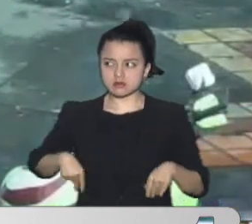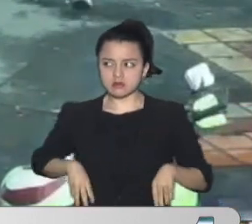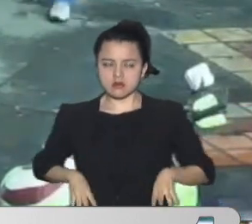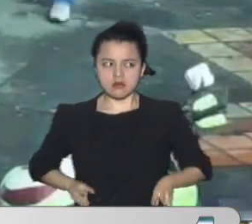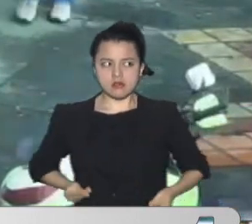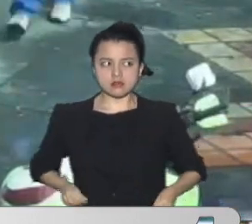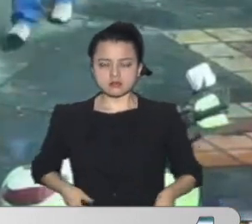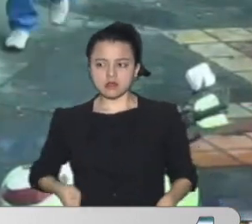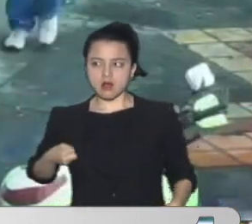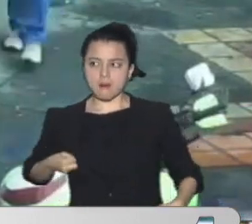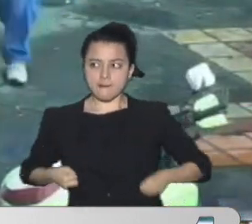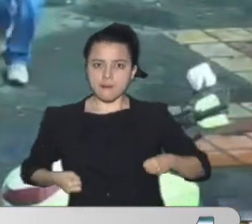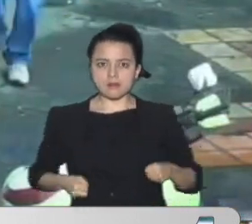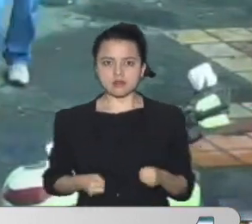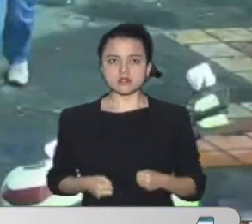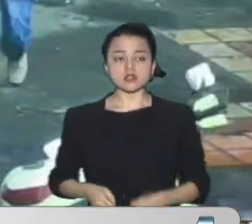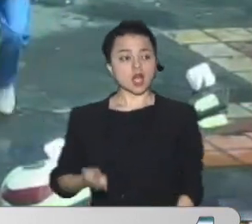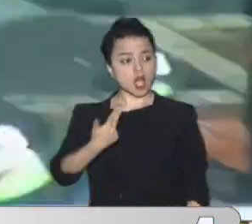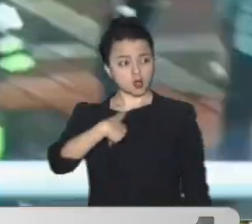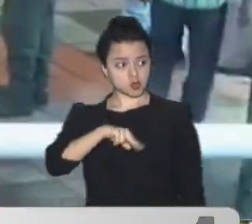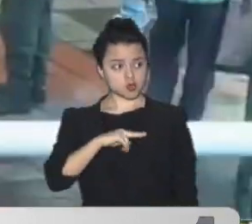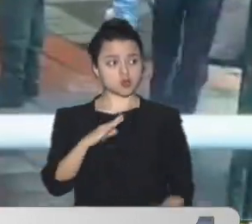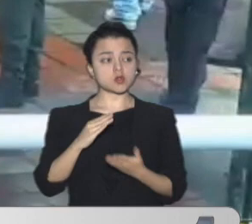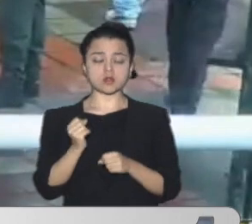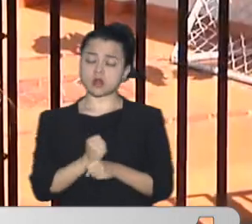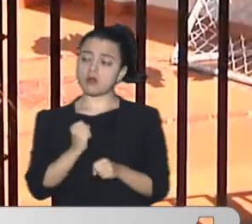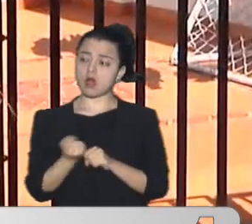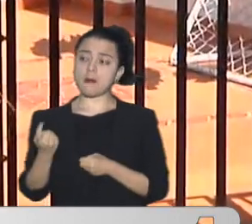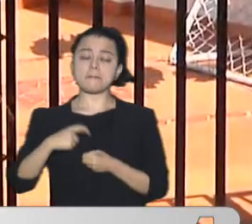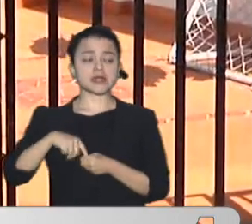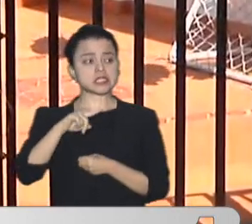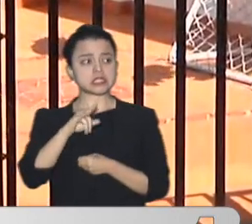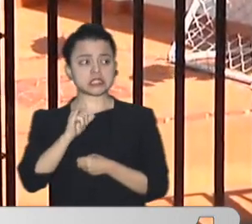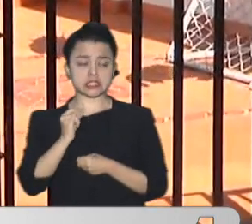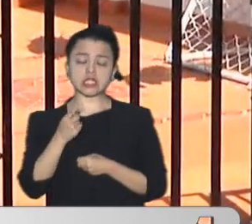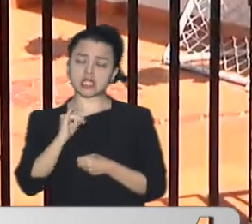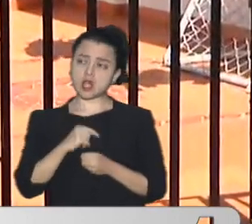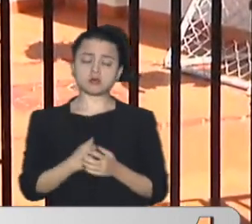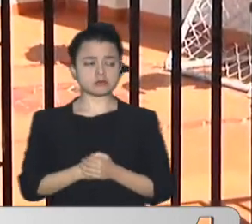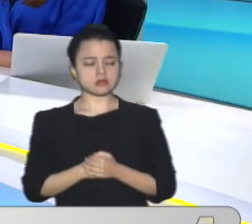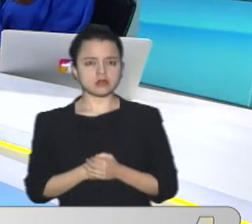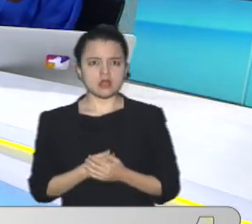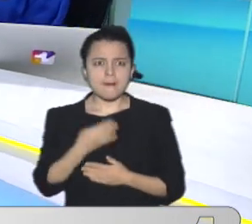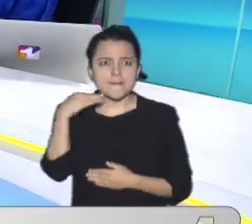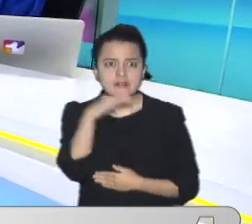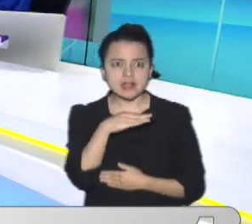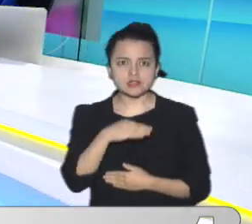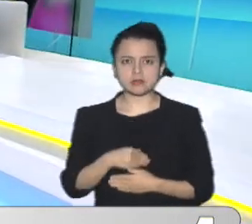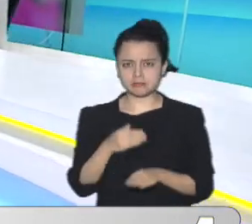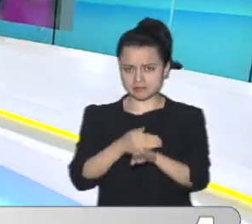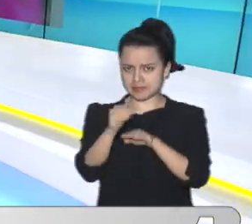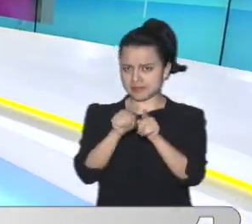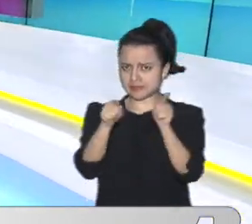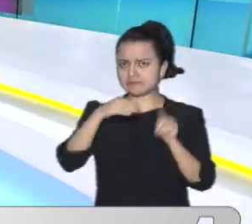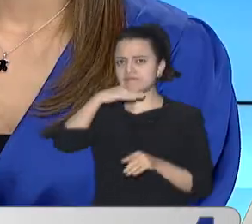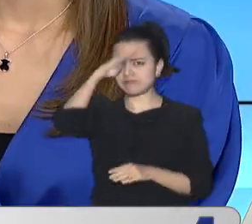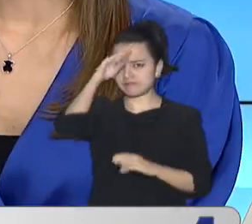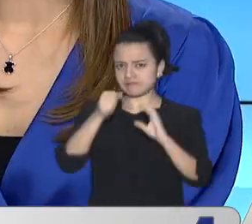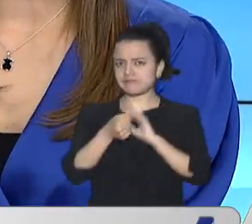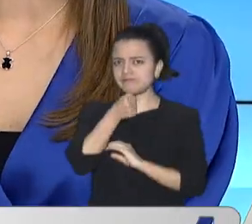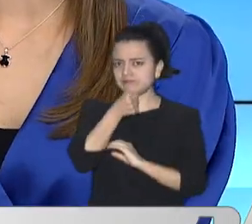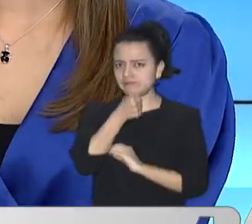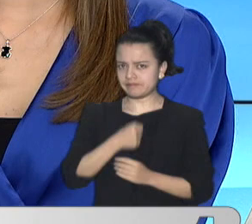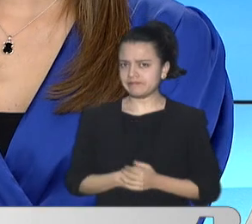Haciéndose pasar Por funcionarios De la Sijín Más adelante En minutos Tendremos otras noticias Desde Medellín Así es Yusi Muchas gracias